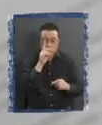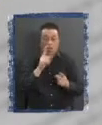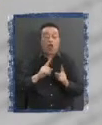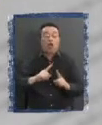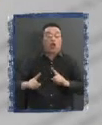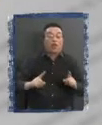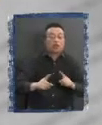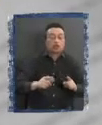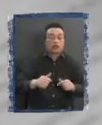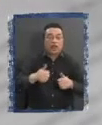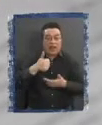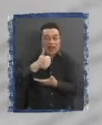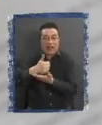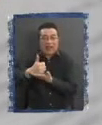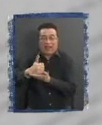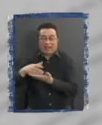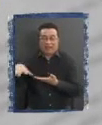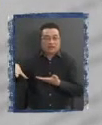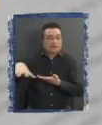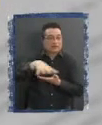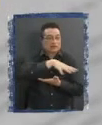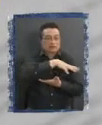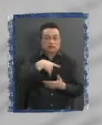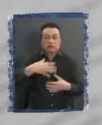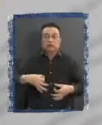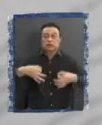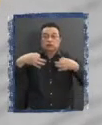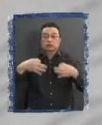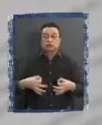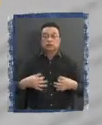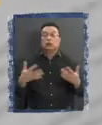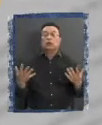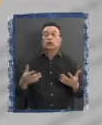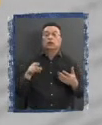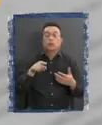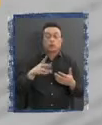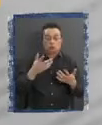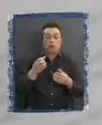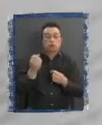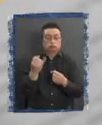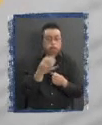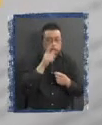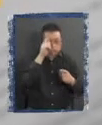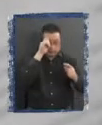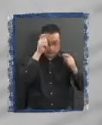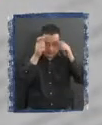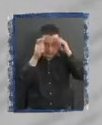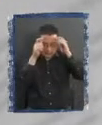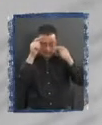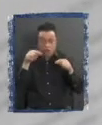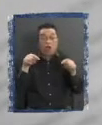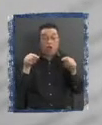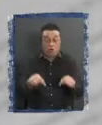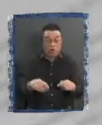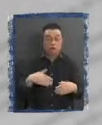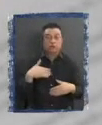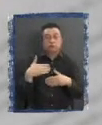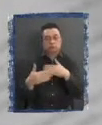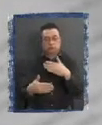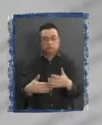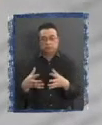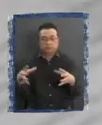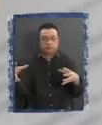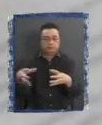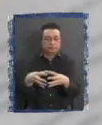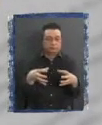alcaldes Que más bien formaliza Probablemente Una cantidad de iniciativas Que hoy día Funcionan En términos asociativos